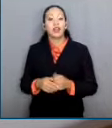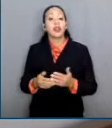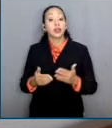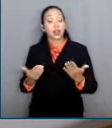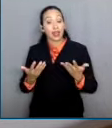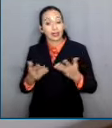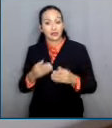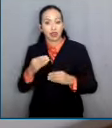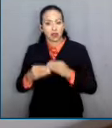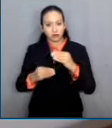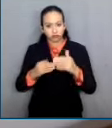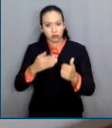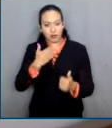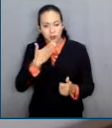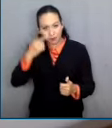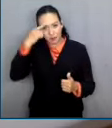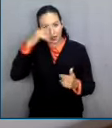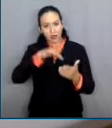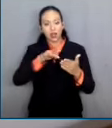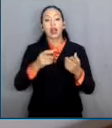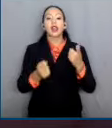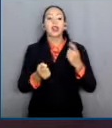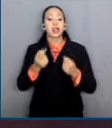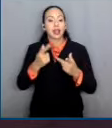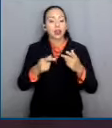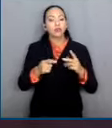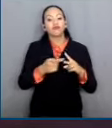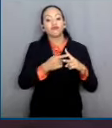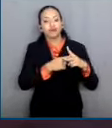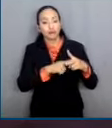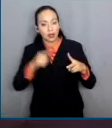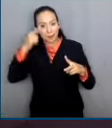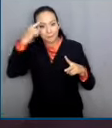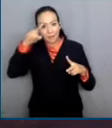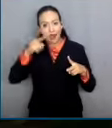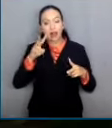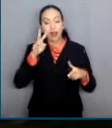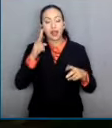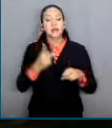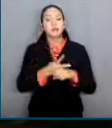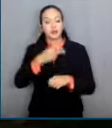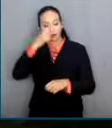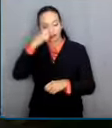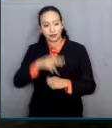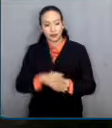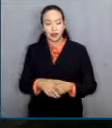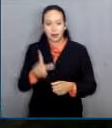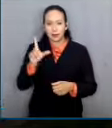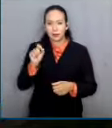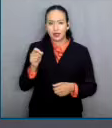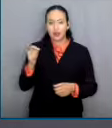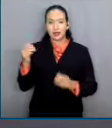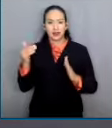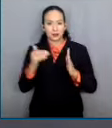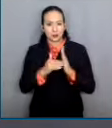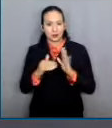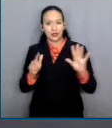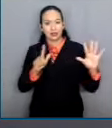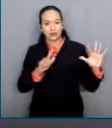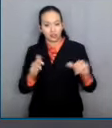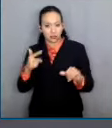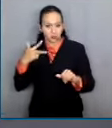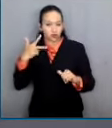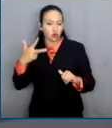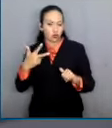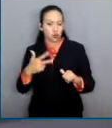serán los más paritarios en la historia del país. De los 20.708 cargos de elección popular en disputa a nivel